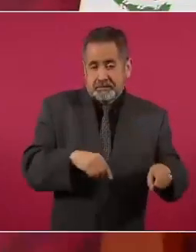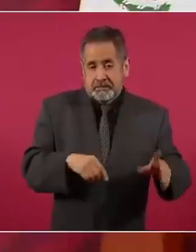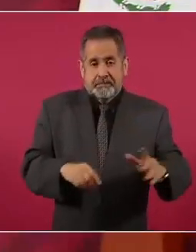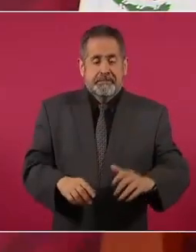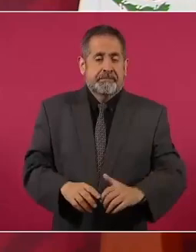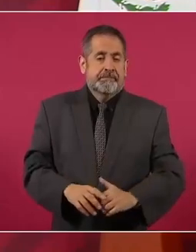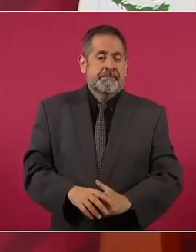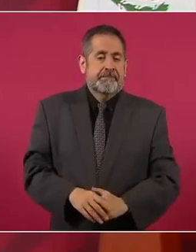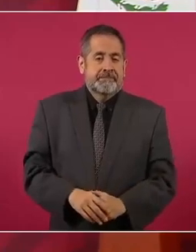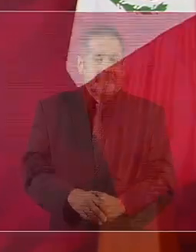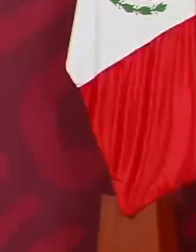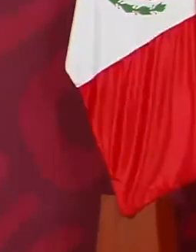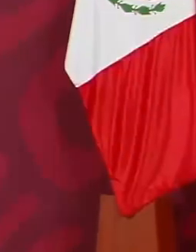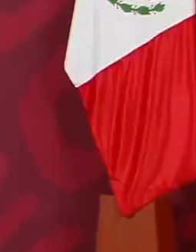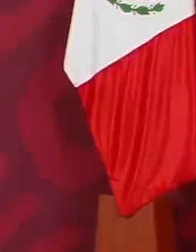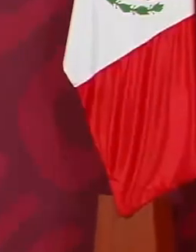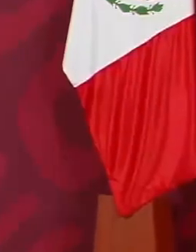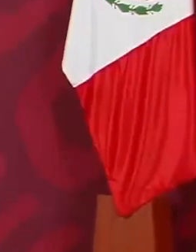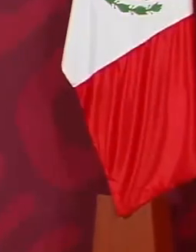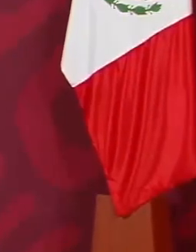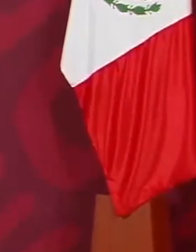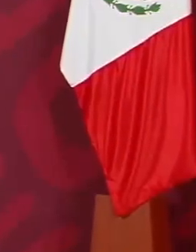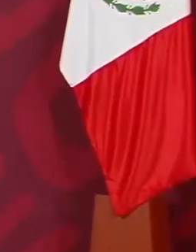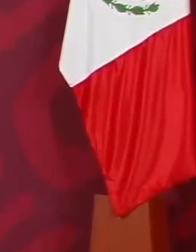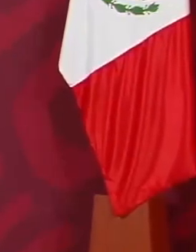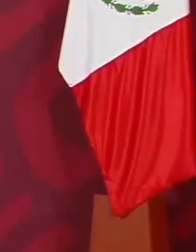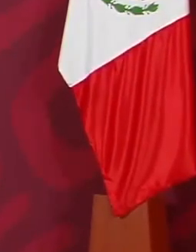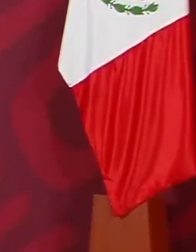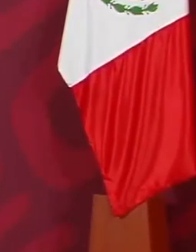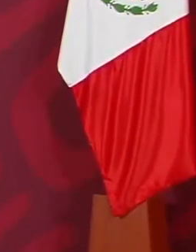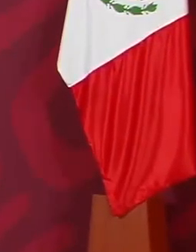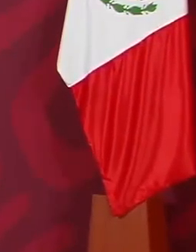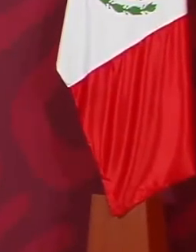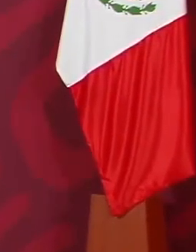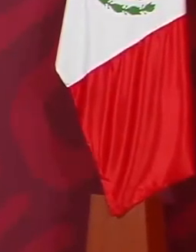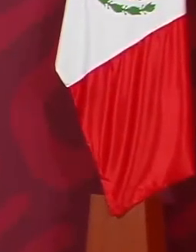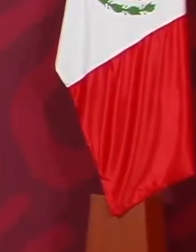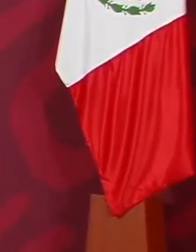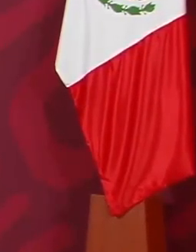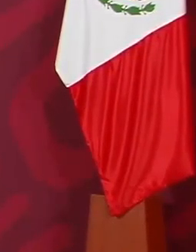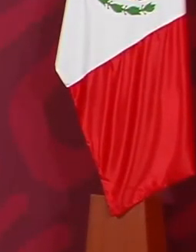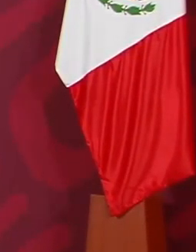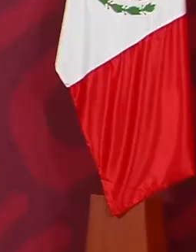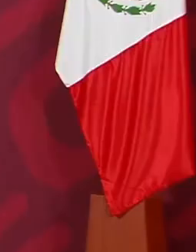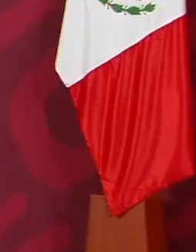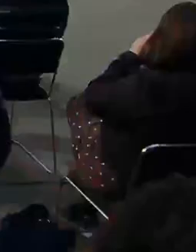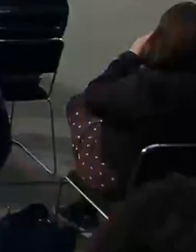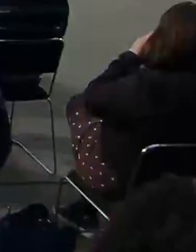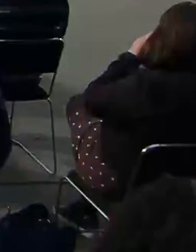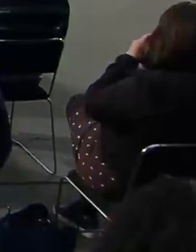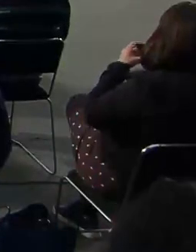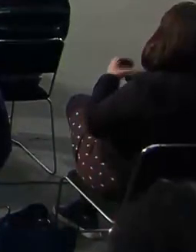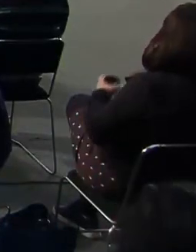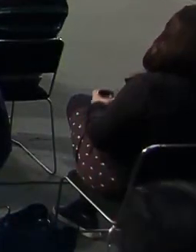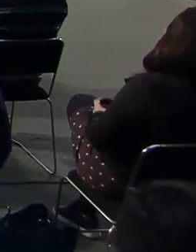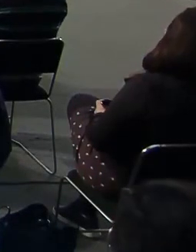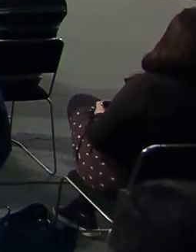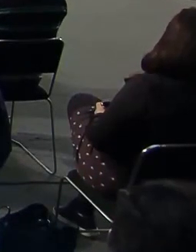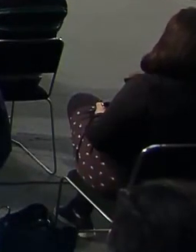La gran prensa mundial. Eso es cierto. Síguele.